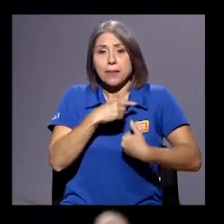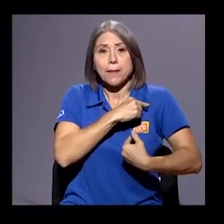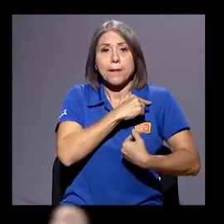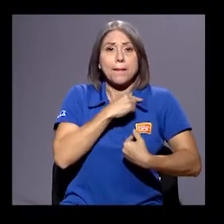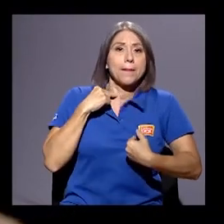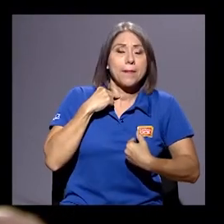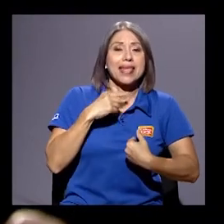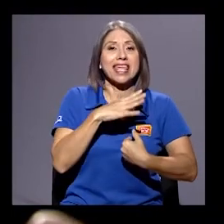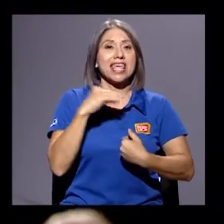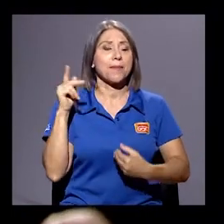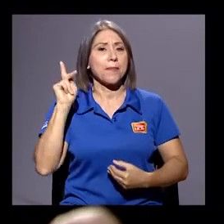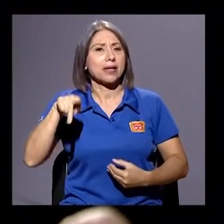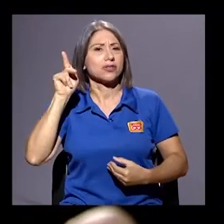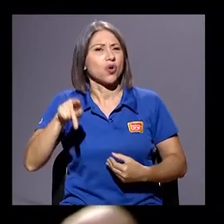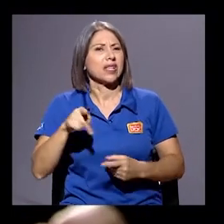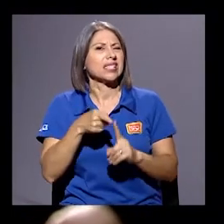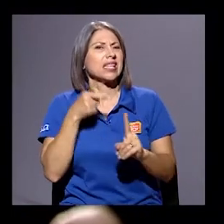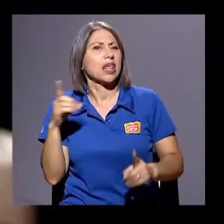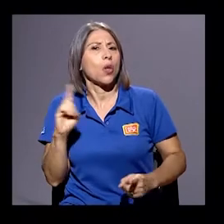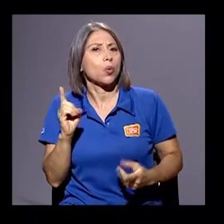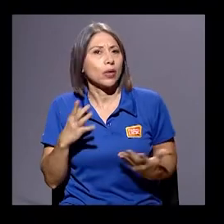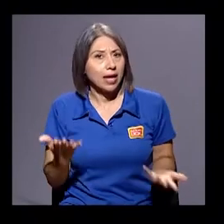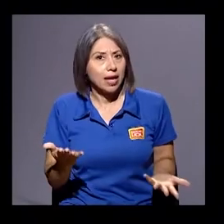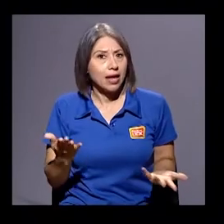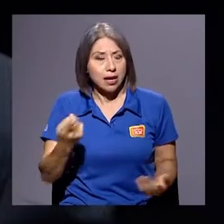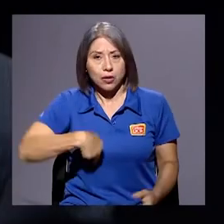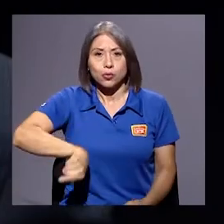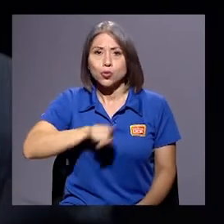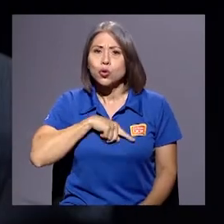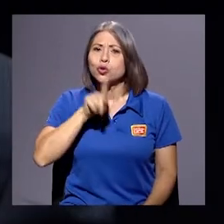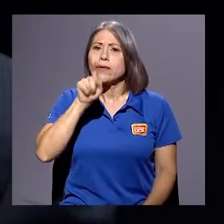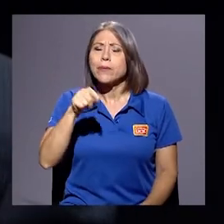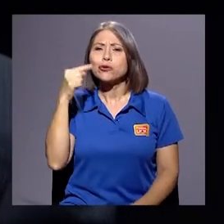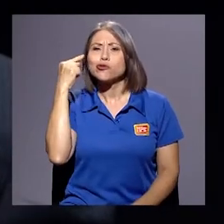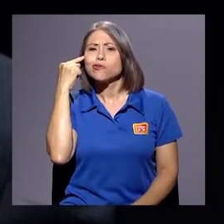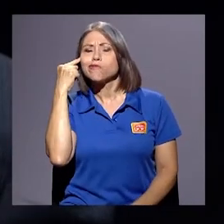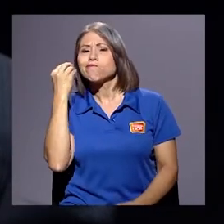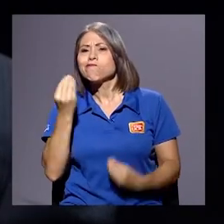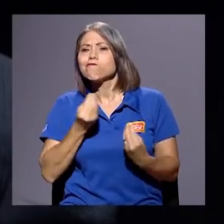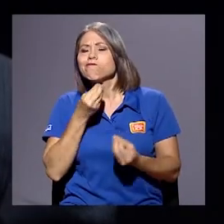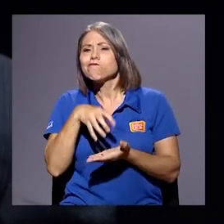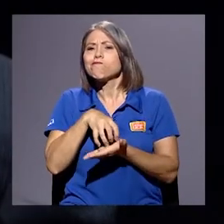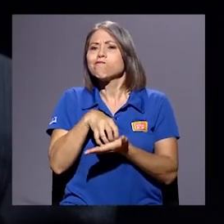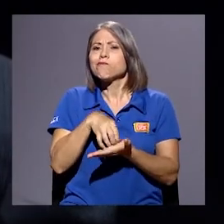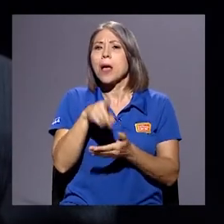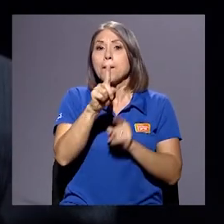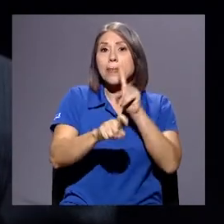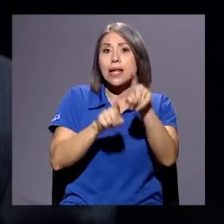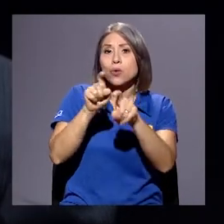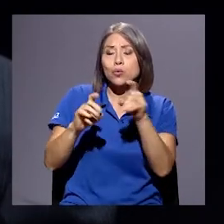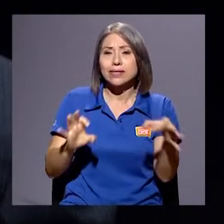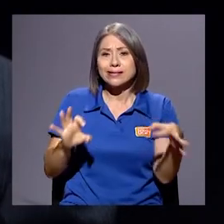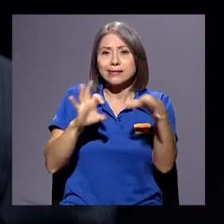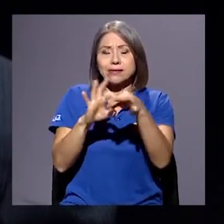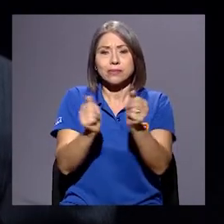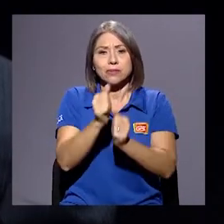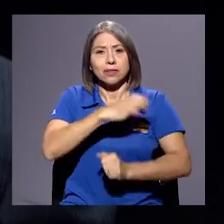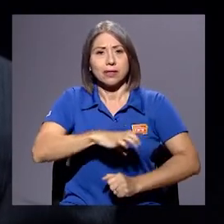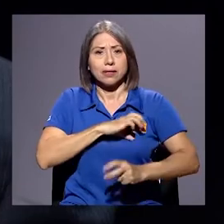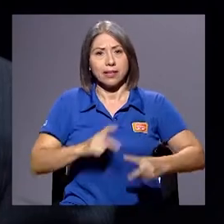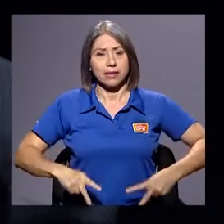Porque son preguntas que tenemos que hacernos. Son preguntas que tienen que ver con la calidad de vida democrática en Costa Rica.